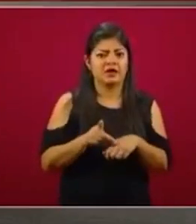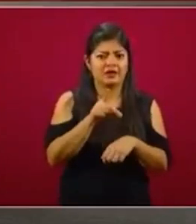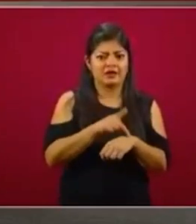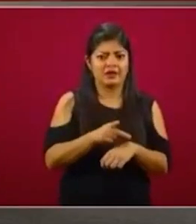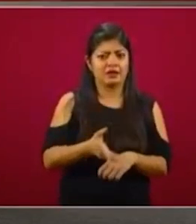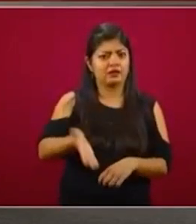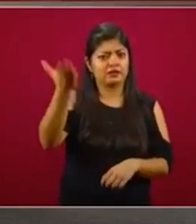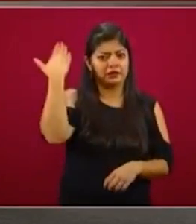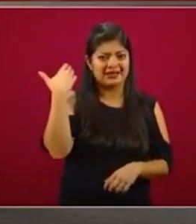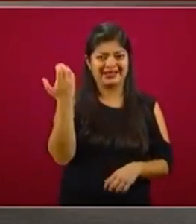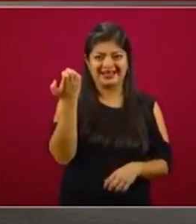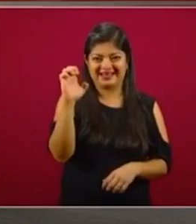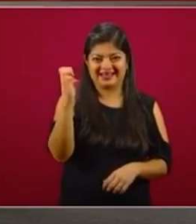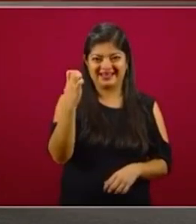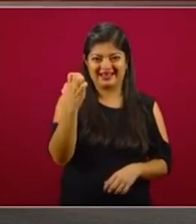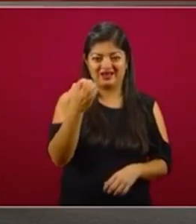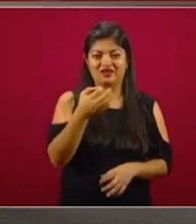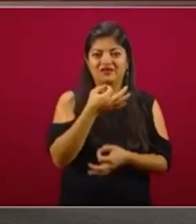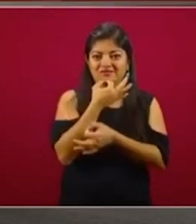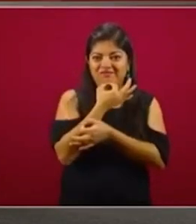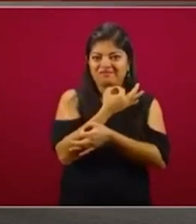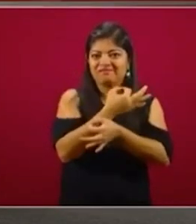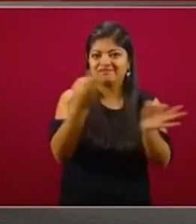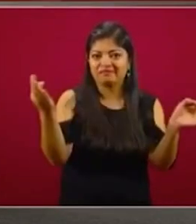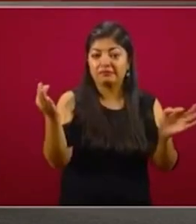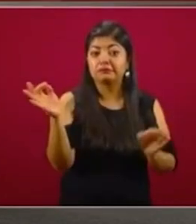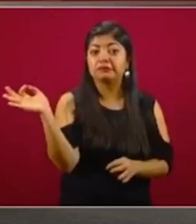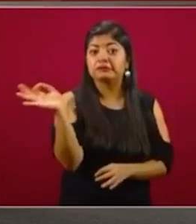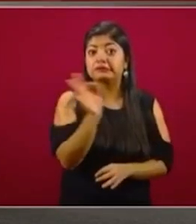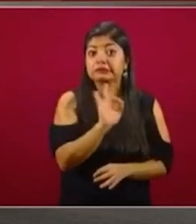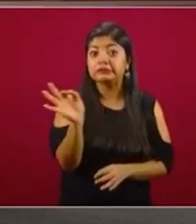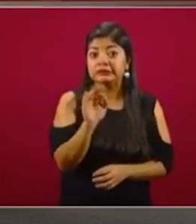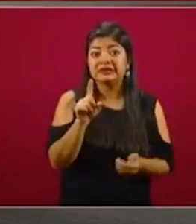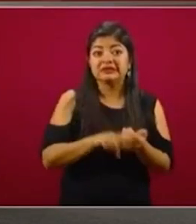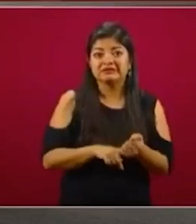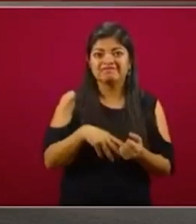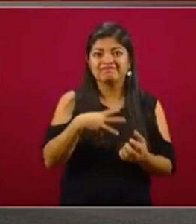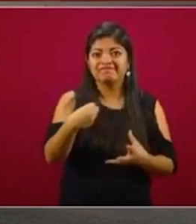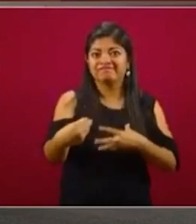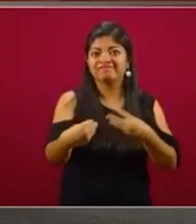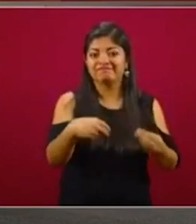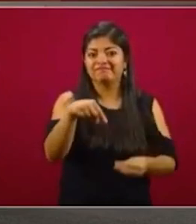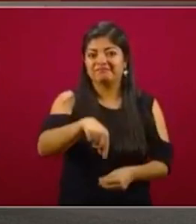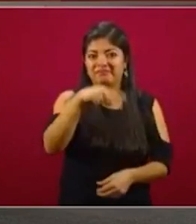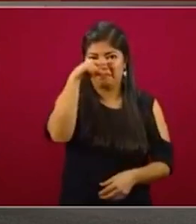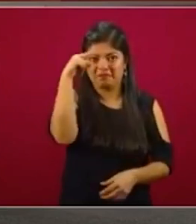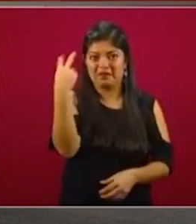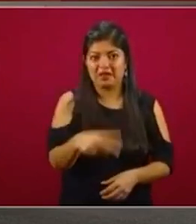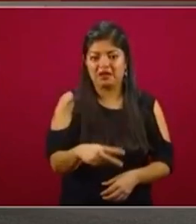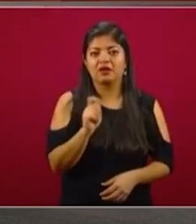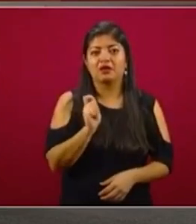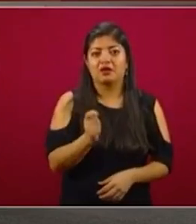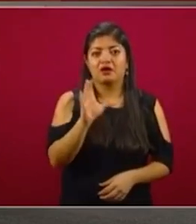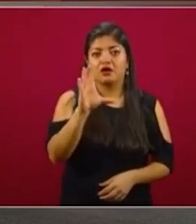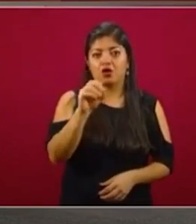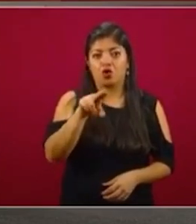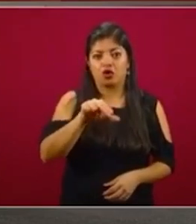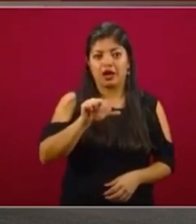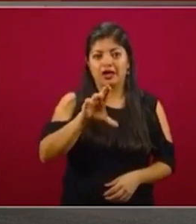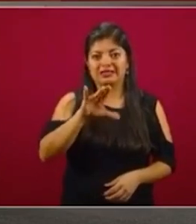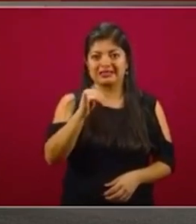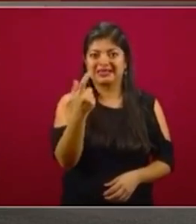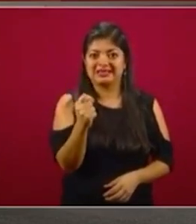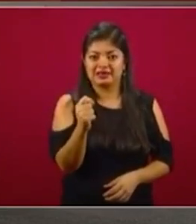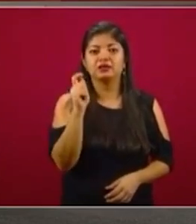Que se anunció la posibilidad de que llegara esta pandemia a México, el CONACYT, bajo el